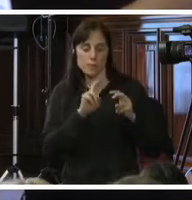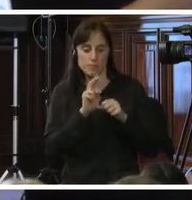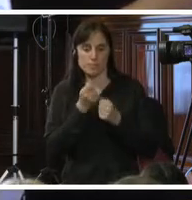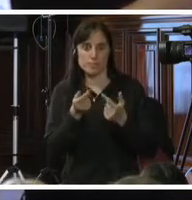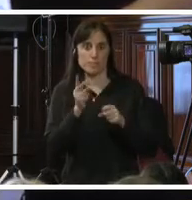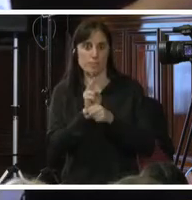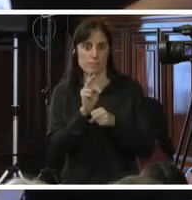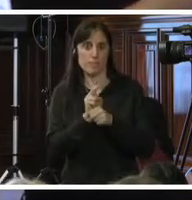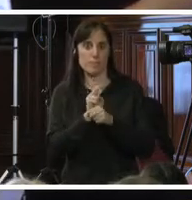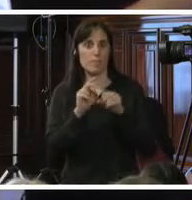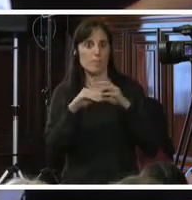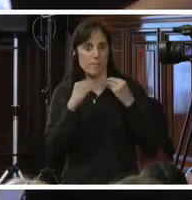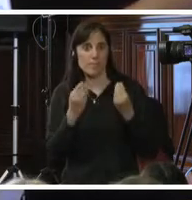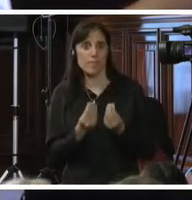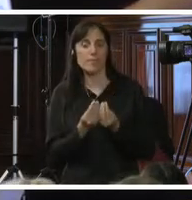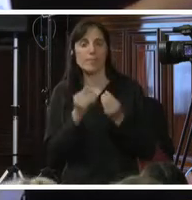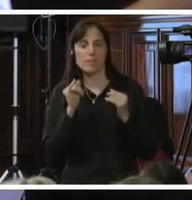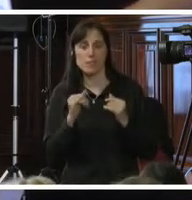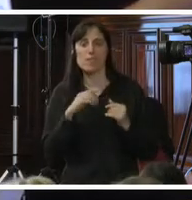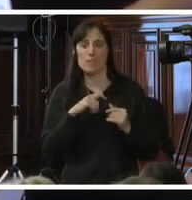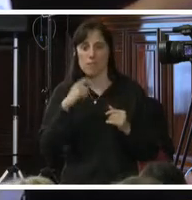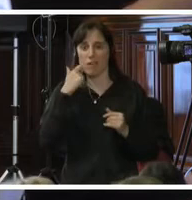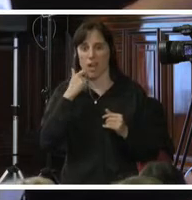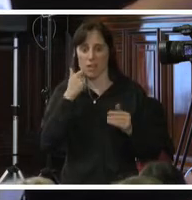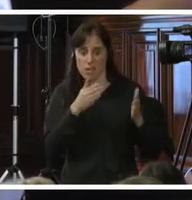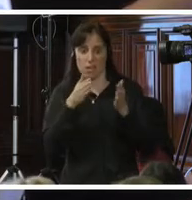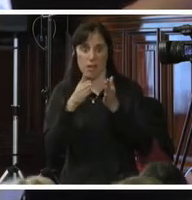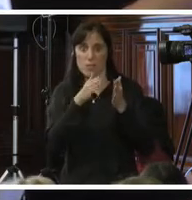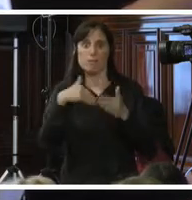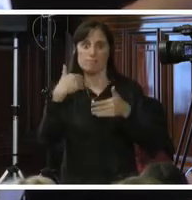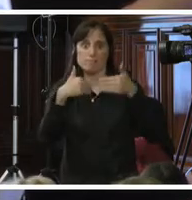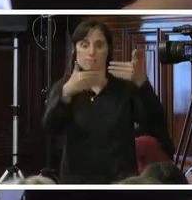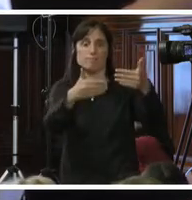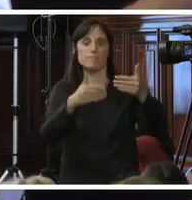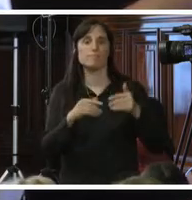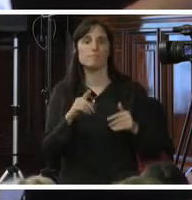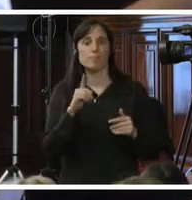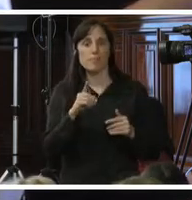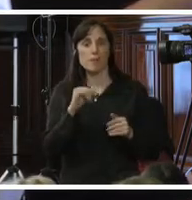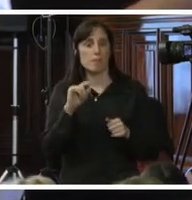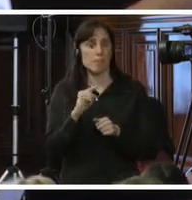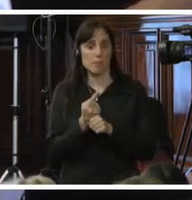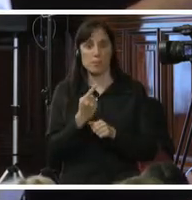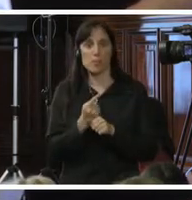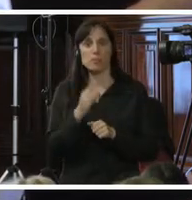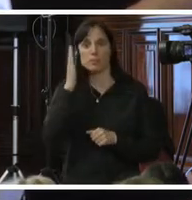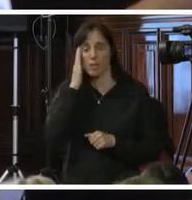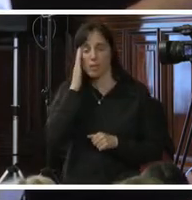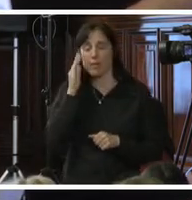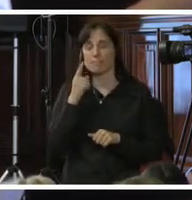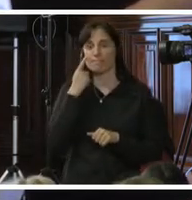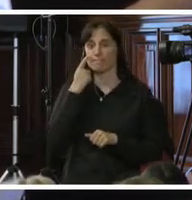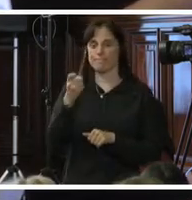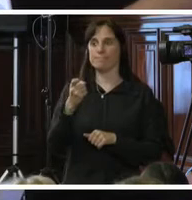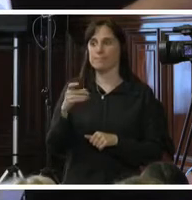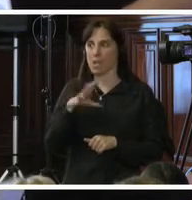apoyo a las víctimas de este delito, aún hay un amplio camino por recorrer. La identificación inmediata, oportuna y apropiada